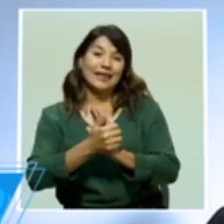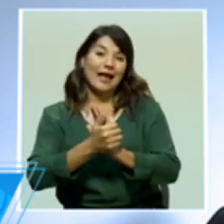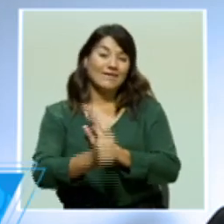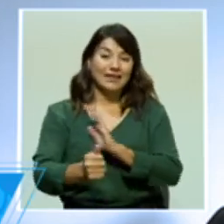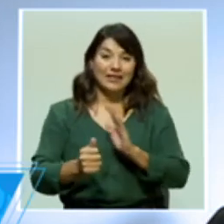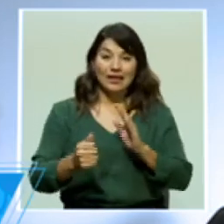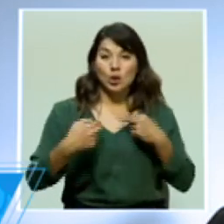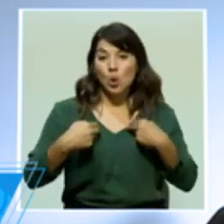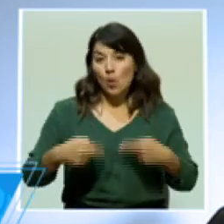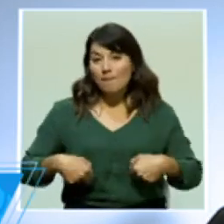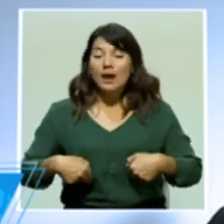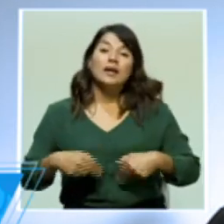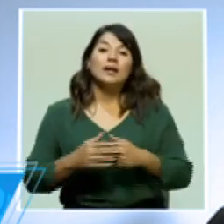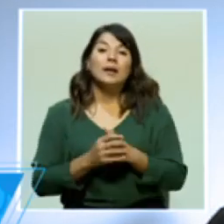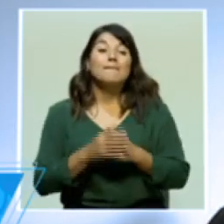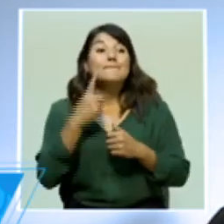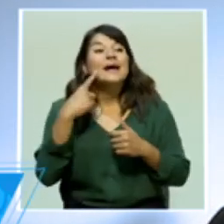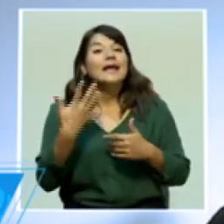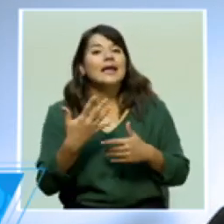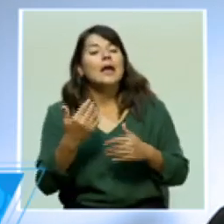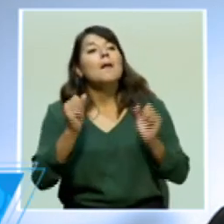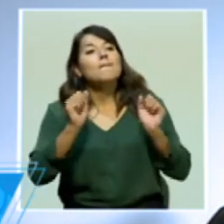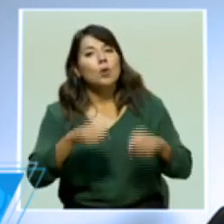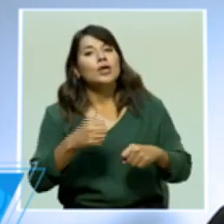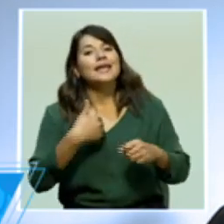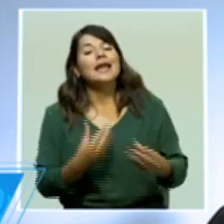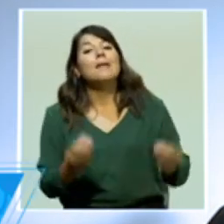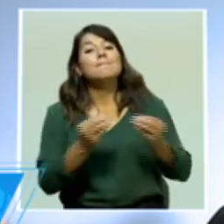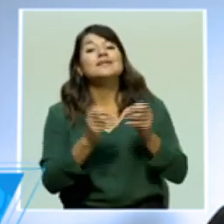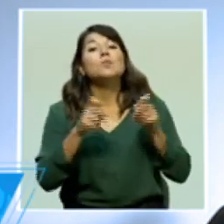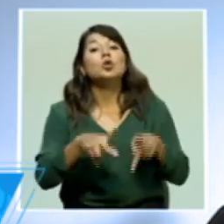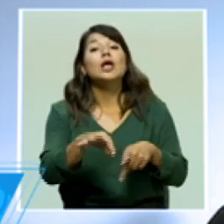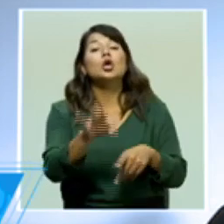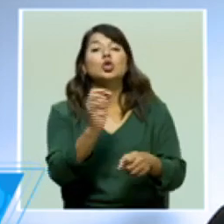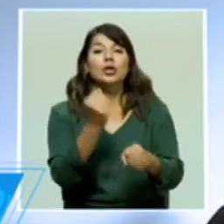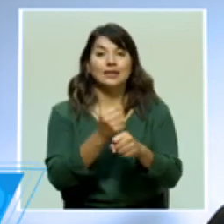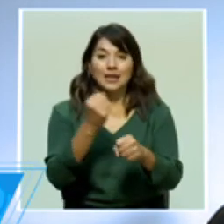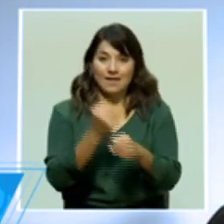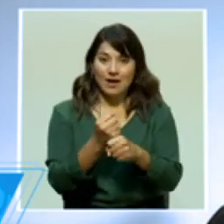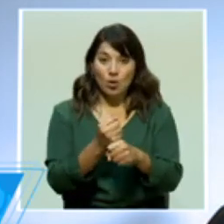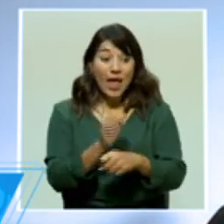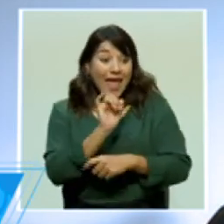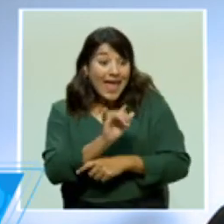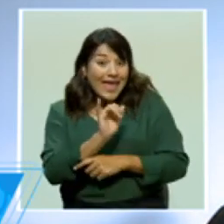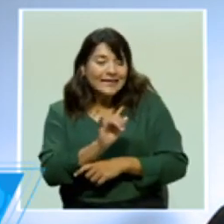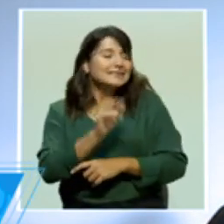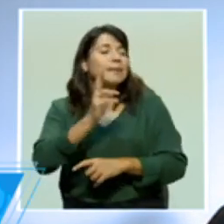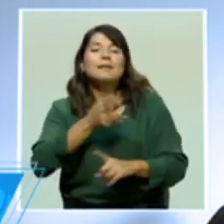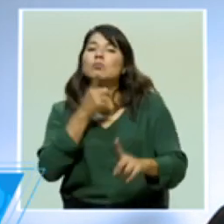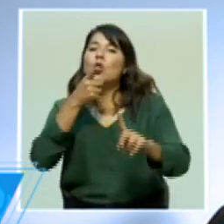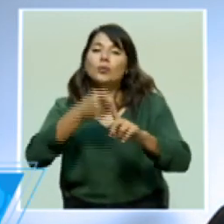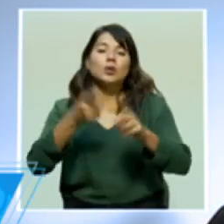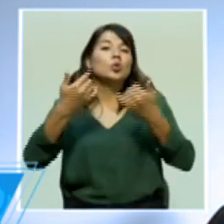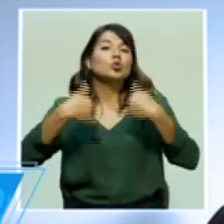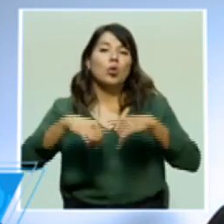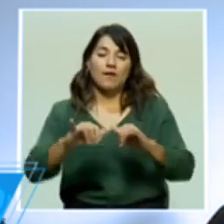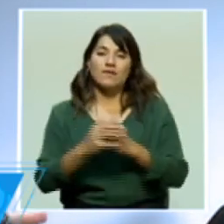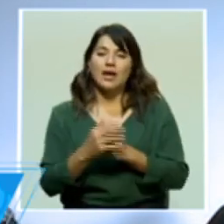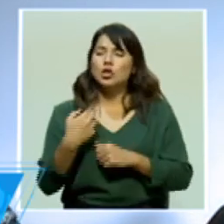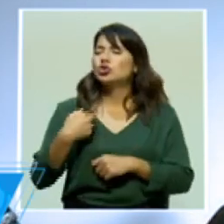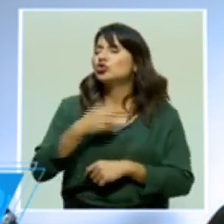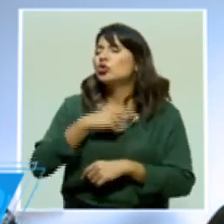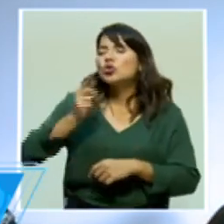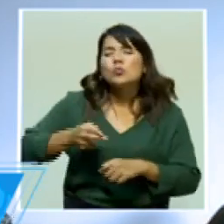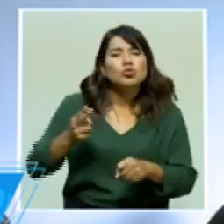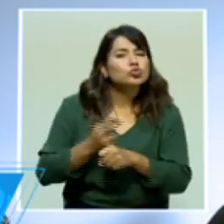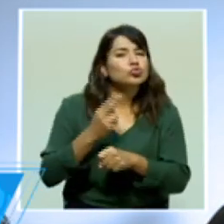Esta gran misión de generar empleo ahora desde la cartera de comercio exterior sigue siendo el norte. Nosotros tenemos que utilizar todos los mecanismos